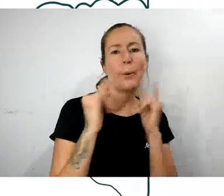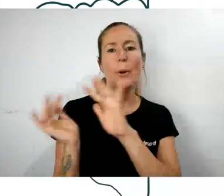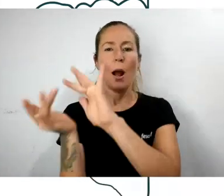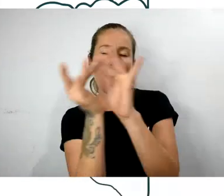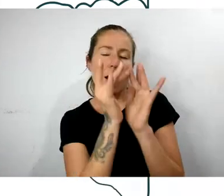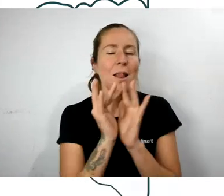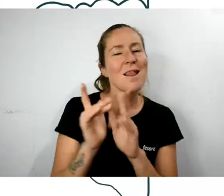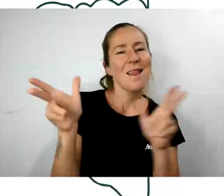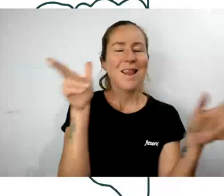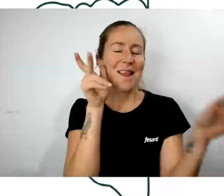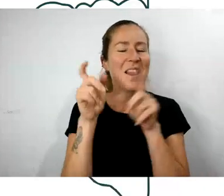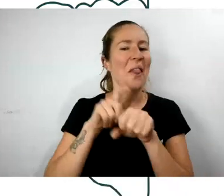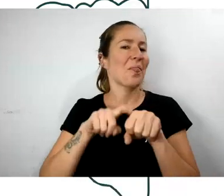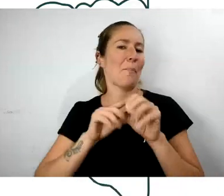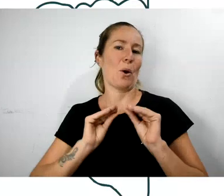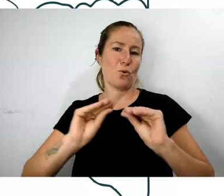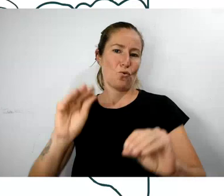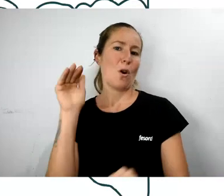Campello.